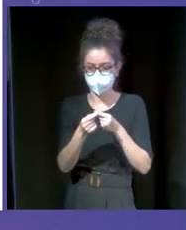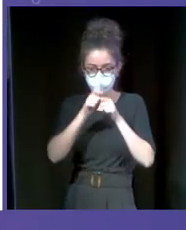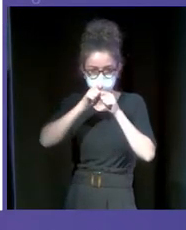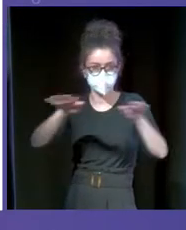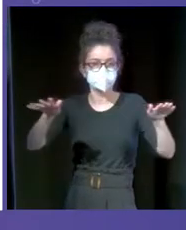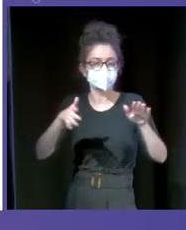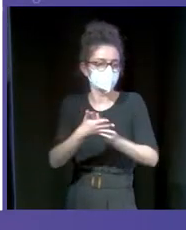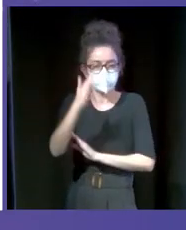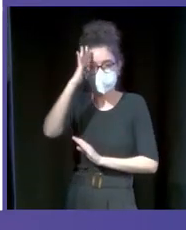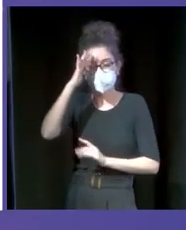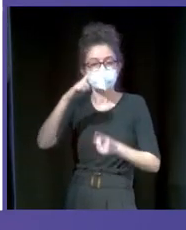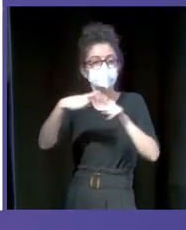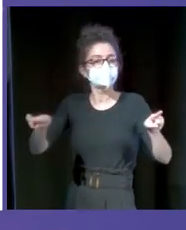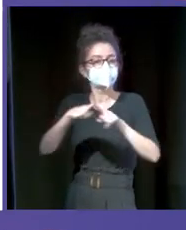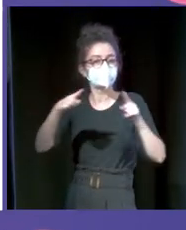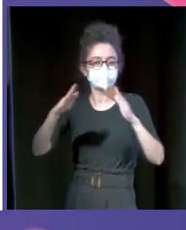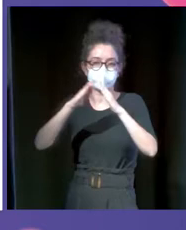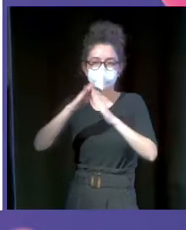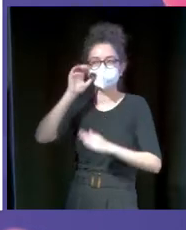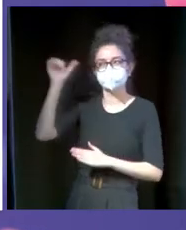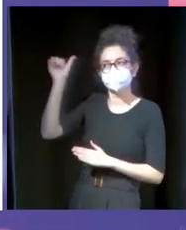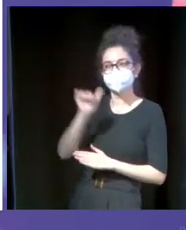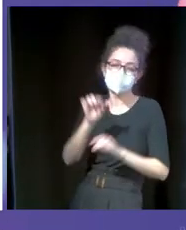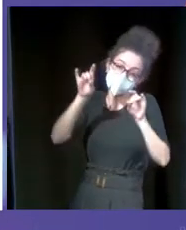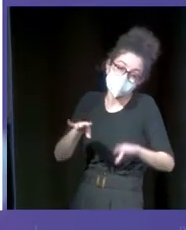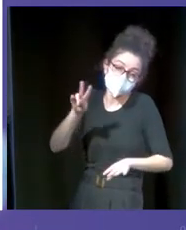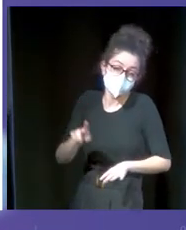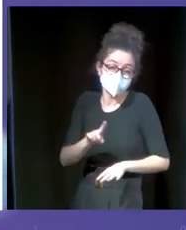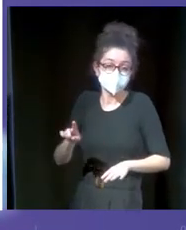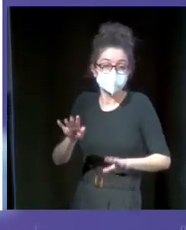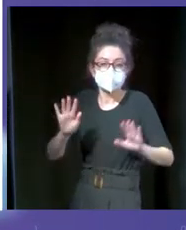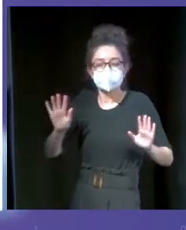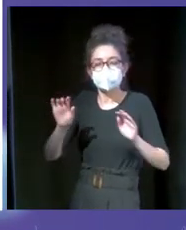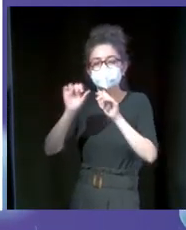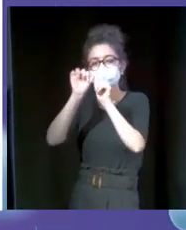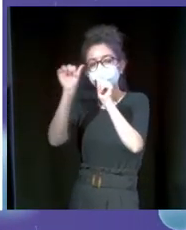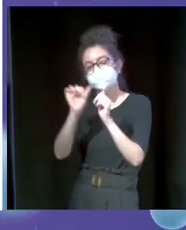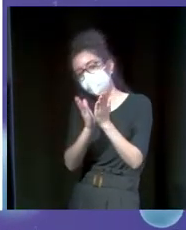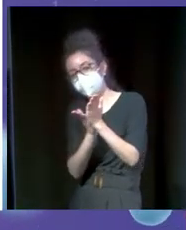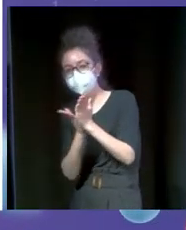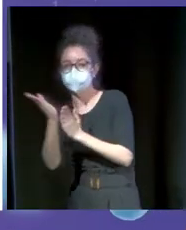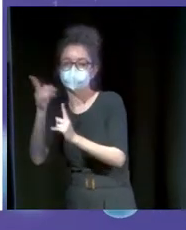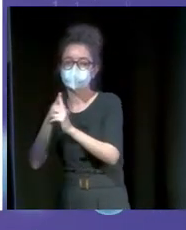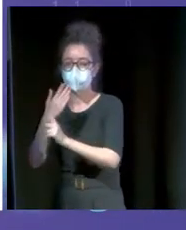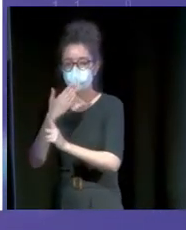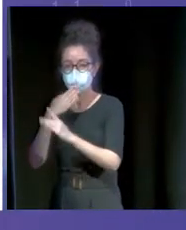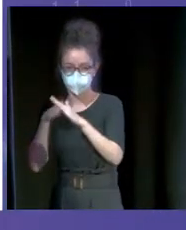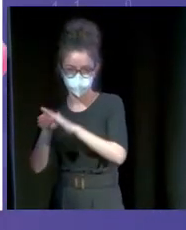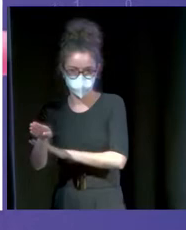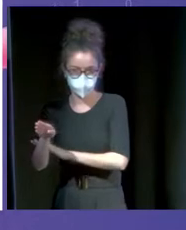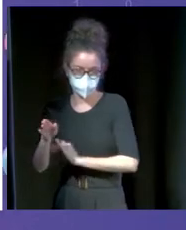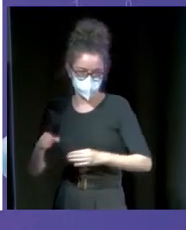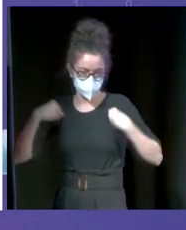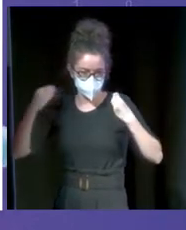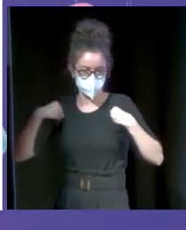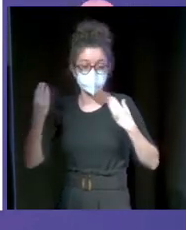tener un concierto en tu casa. No es lo mismo, pero en ese momento era la única forma que teníamos todos de poder acceder al ocio. Y de ahí